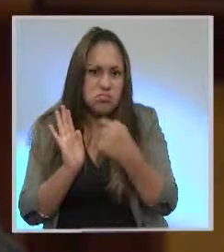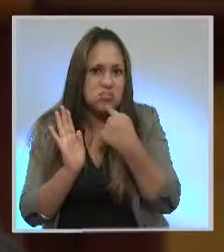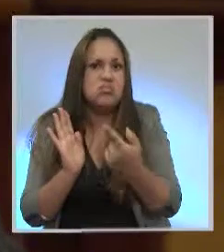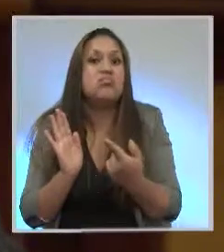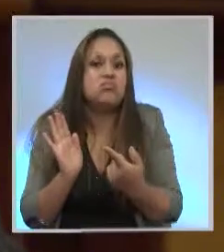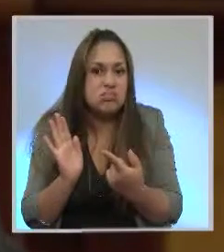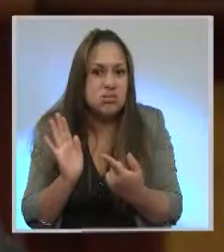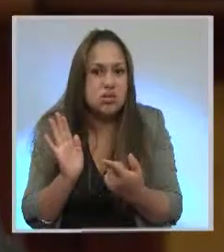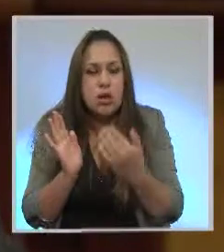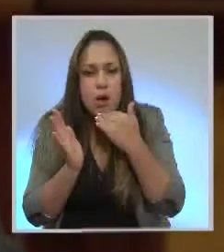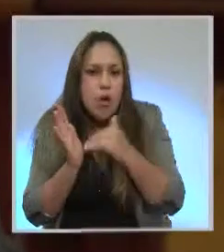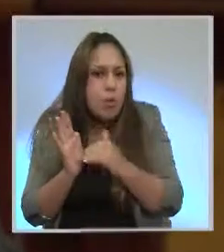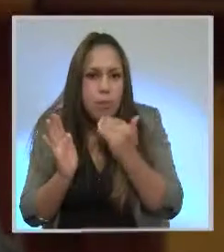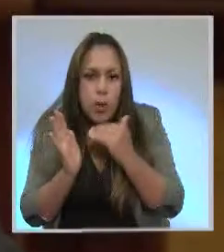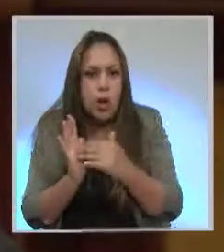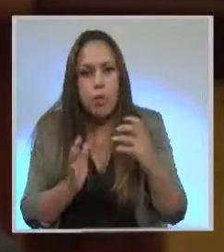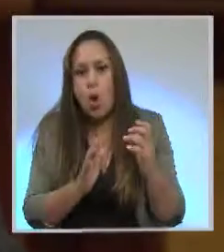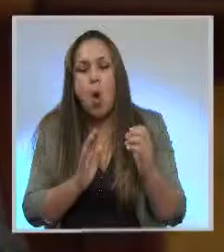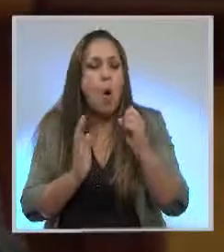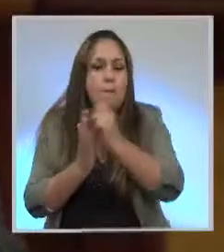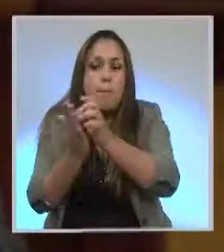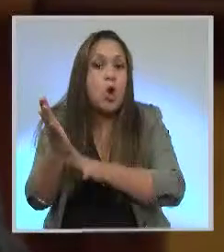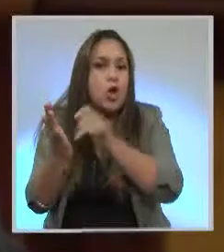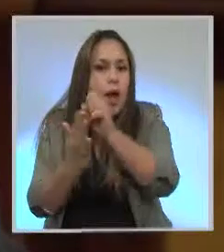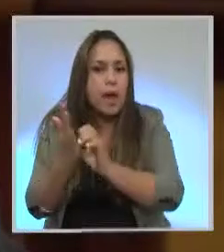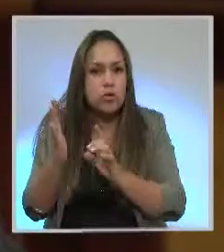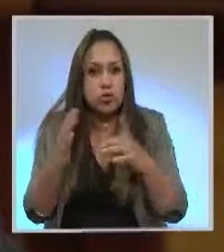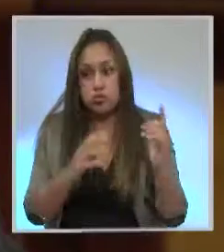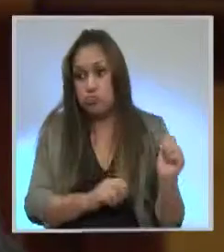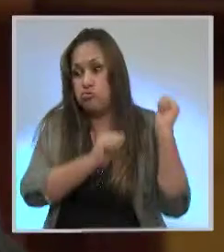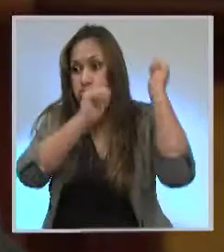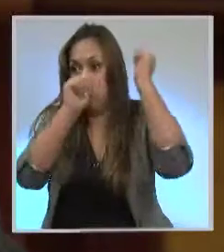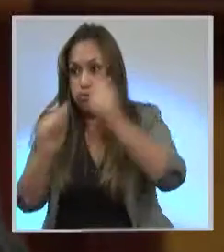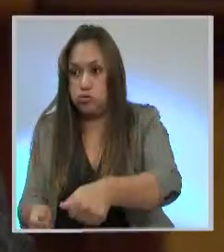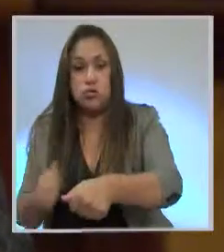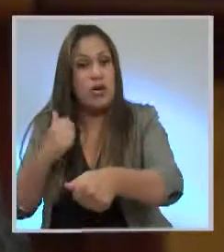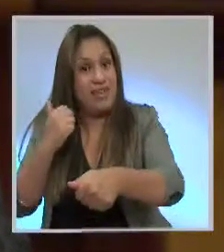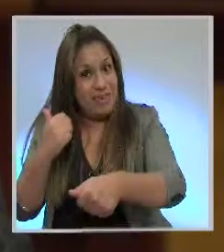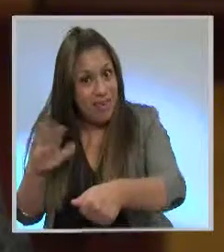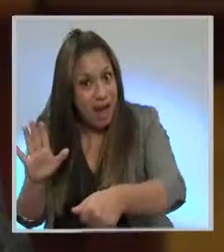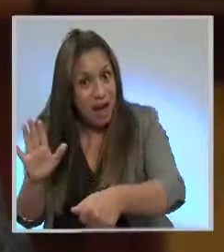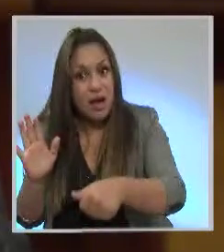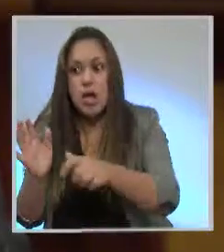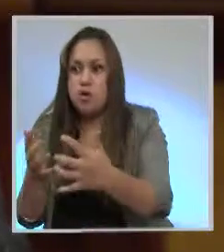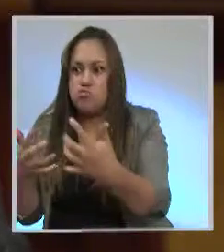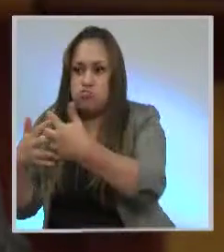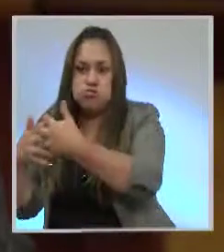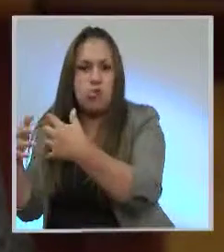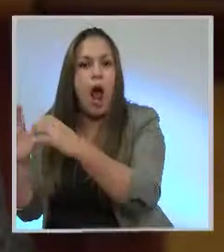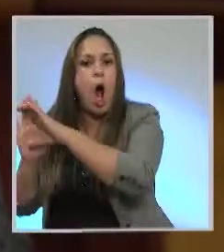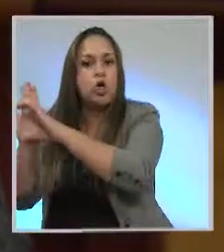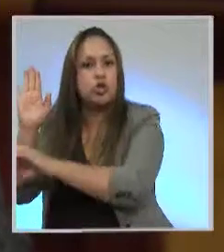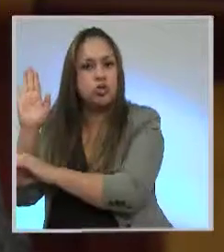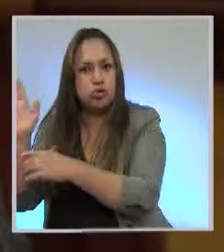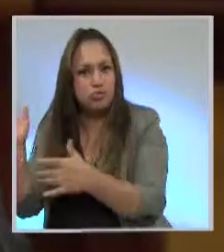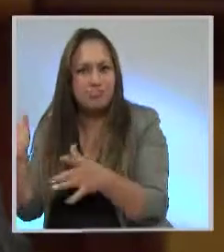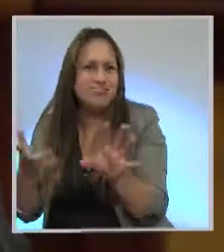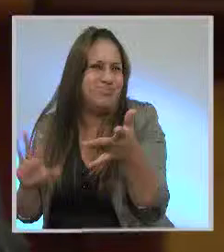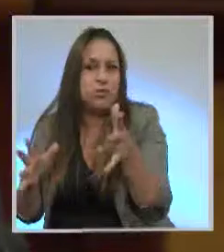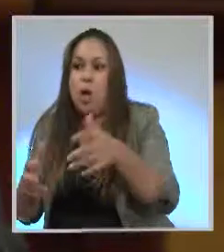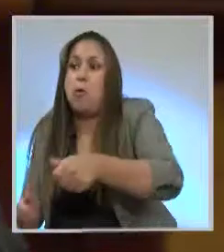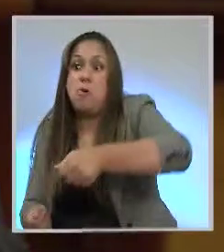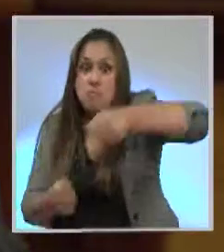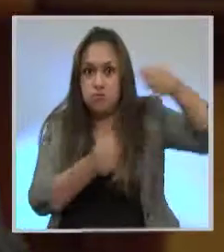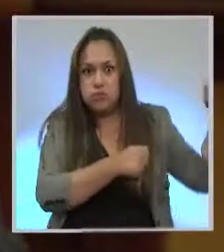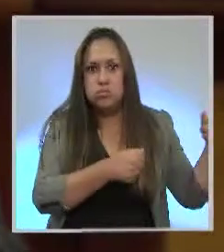los cuerpos legales o de los proyectos de leyes una vez que han sido presentados. A mi entender, una vez que han sido